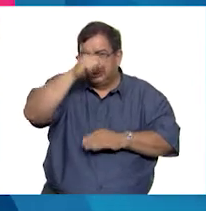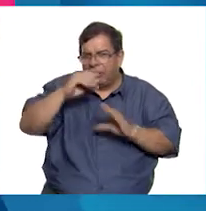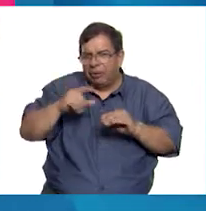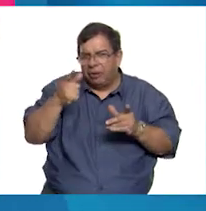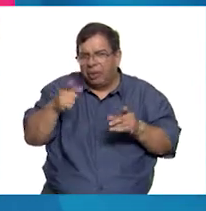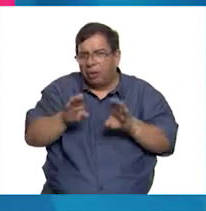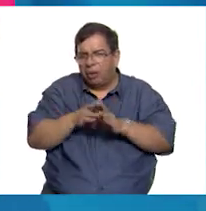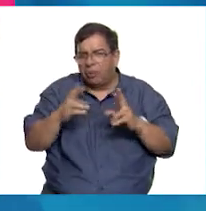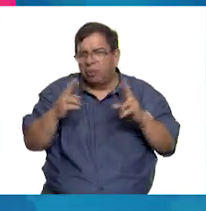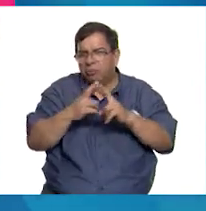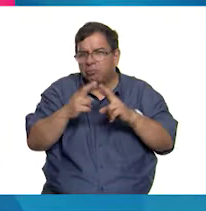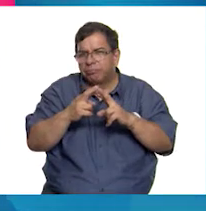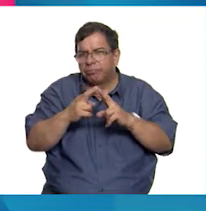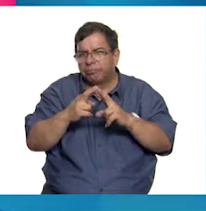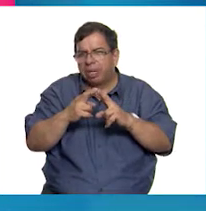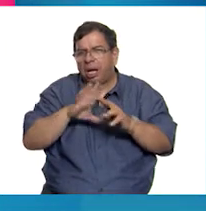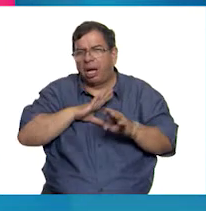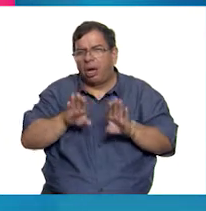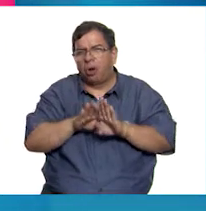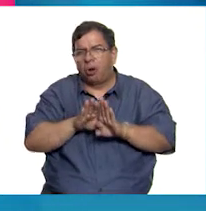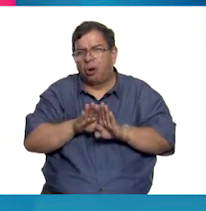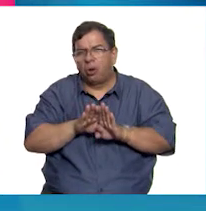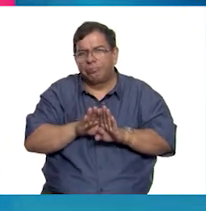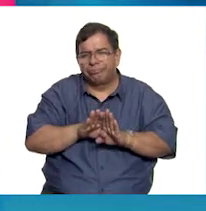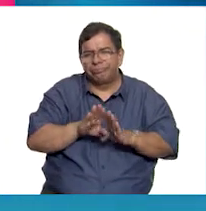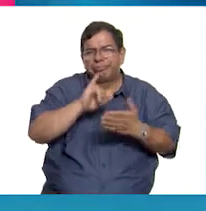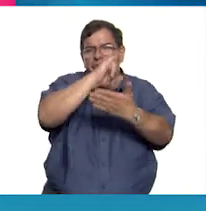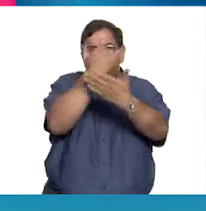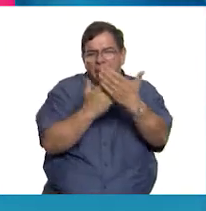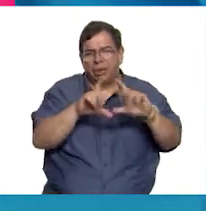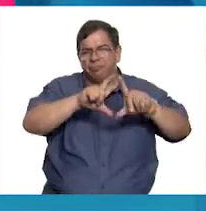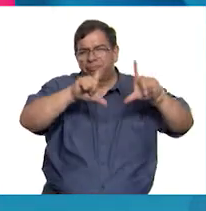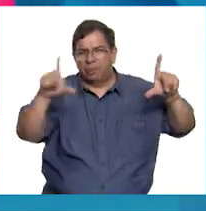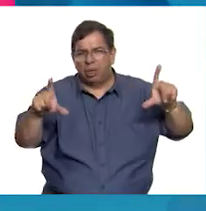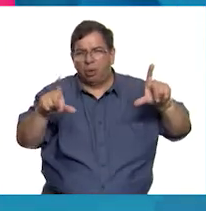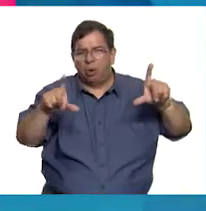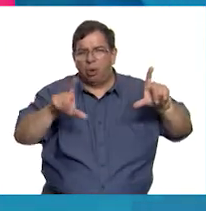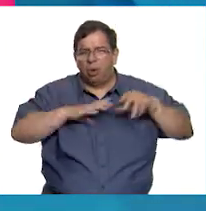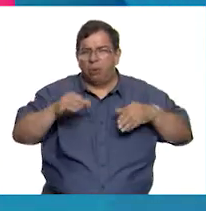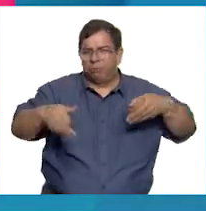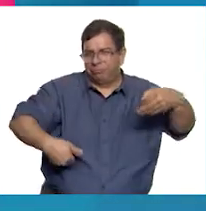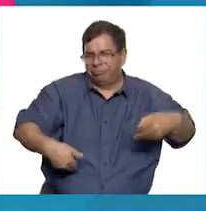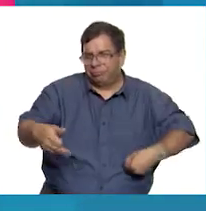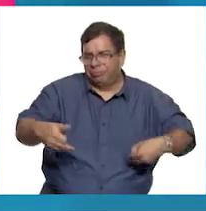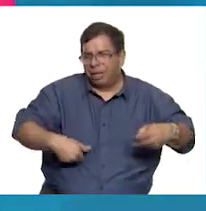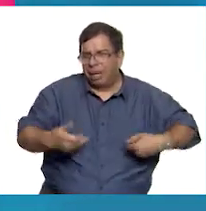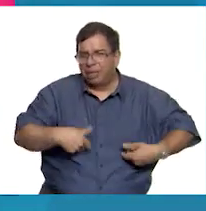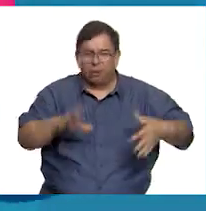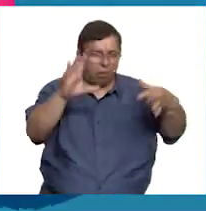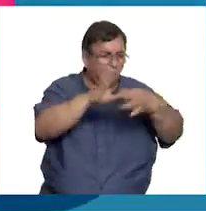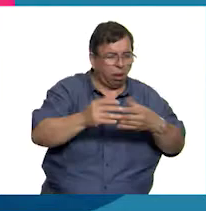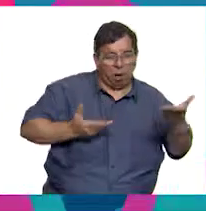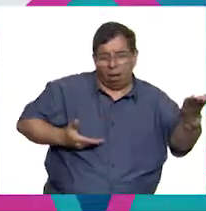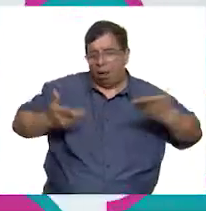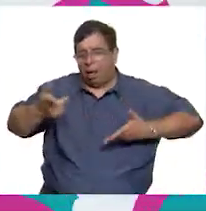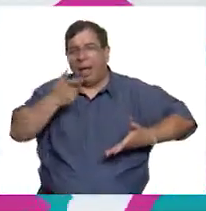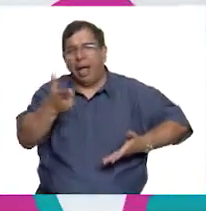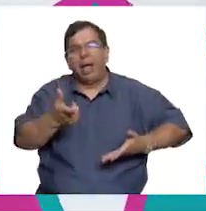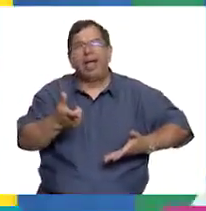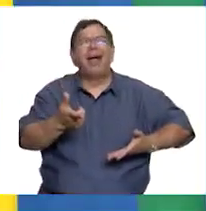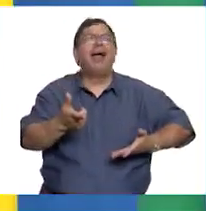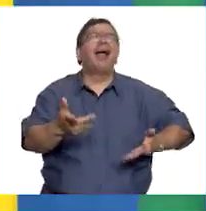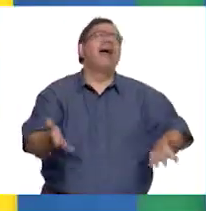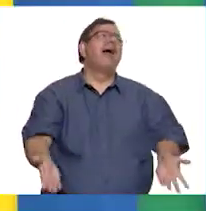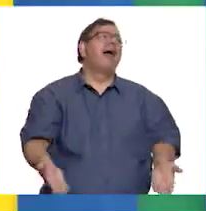gente sobre la religión católica era a través de las imágenes o de las representaciones teatrales. Ah, ya entiendo.